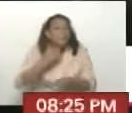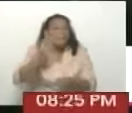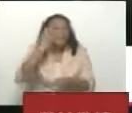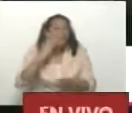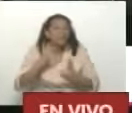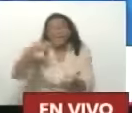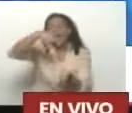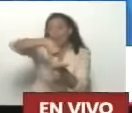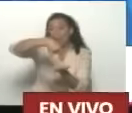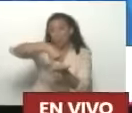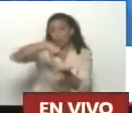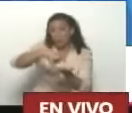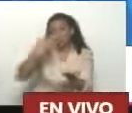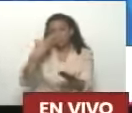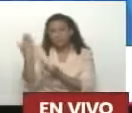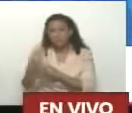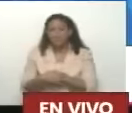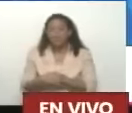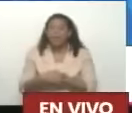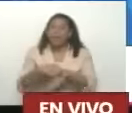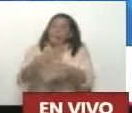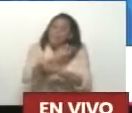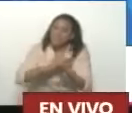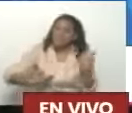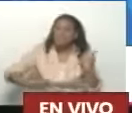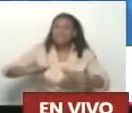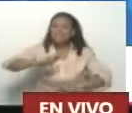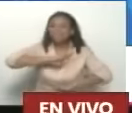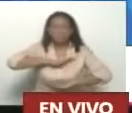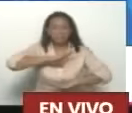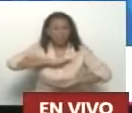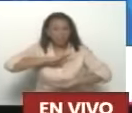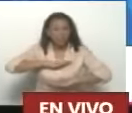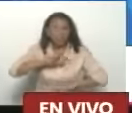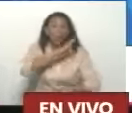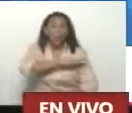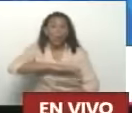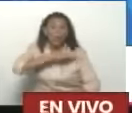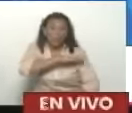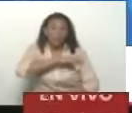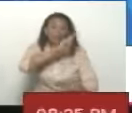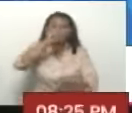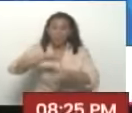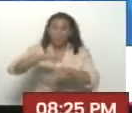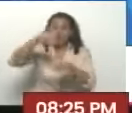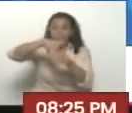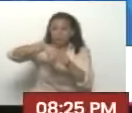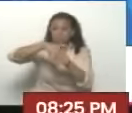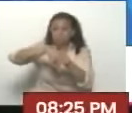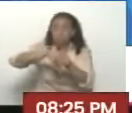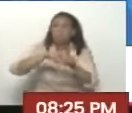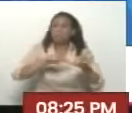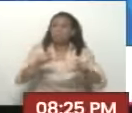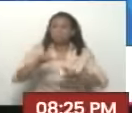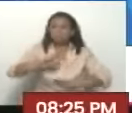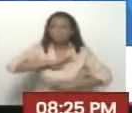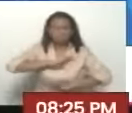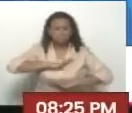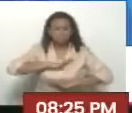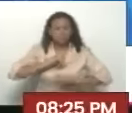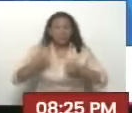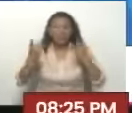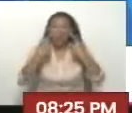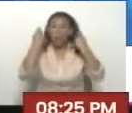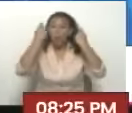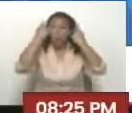decisiones? Bueno Presidente Satisfechos Nosotros Como comisión Nacional Electoral Satisfechos De la